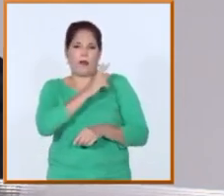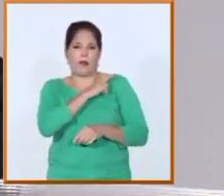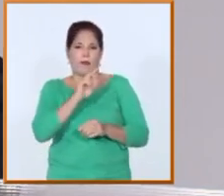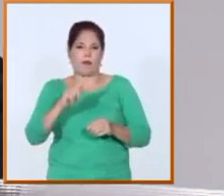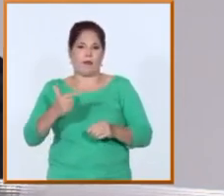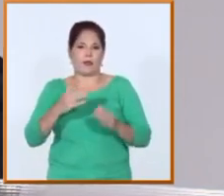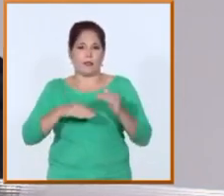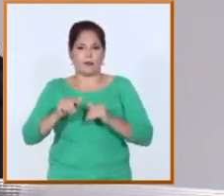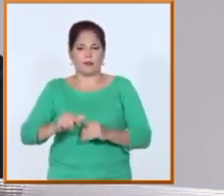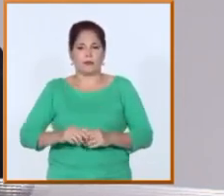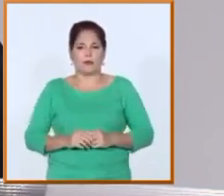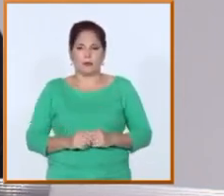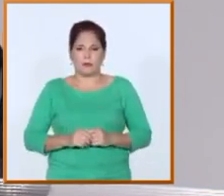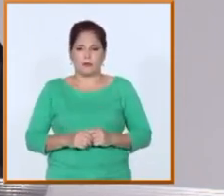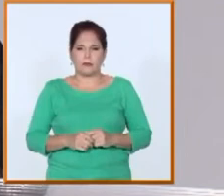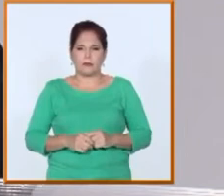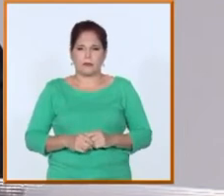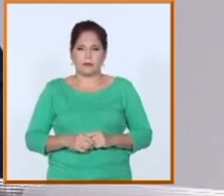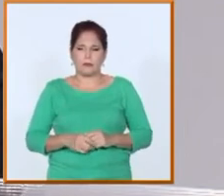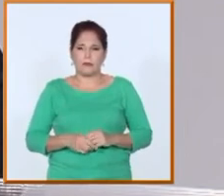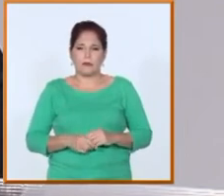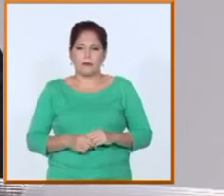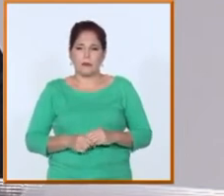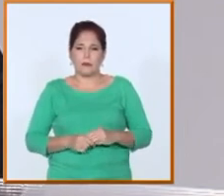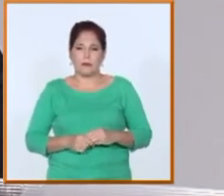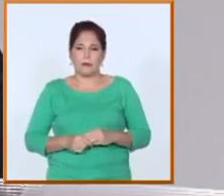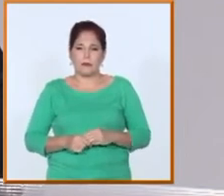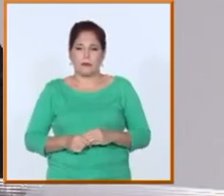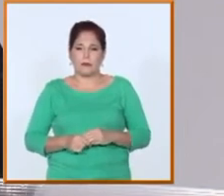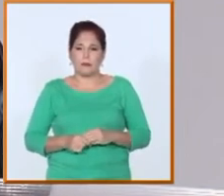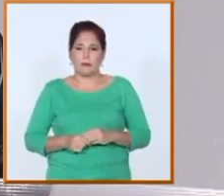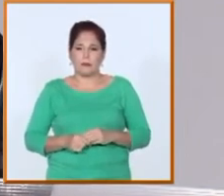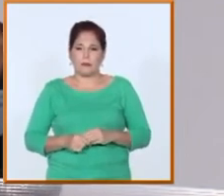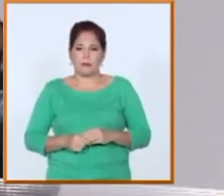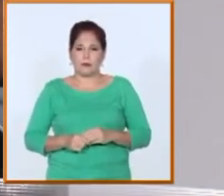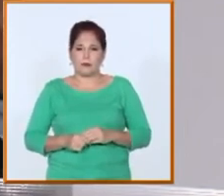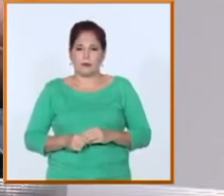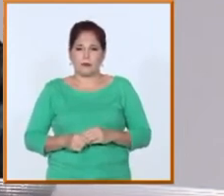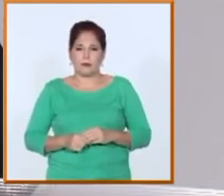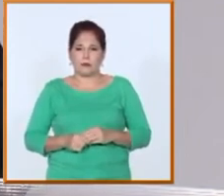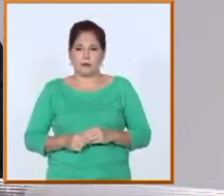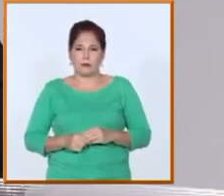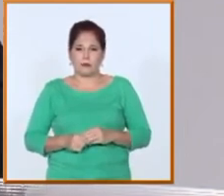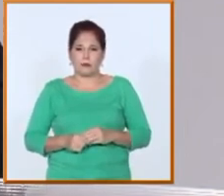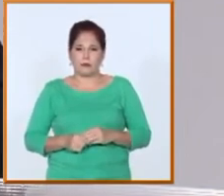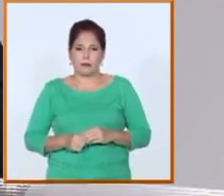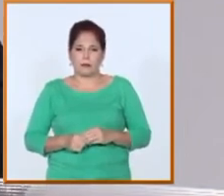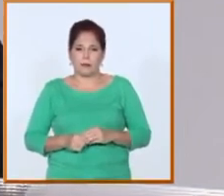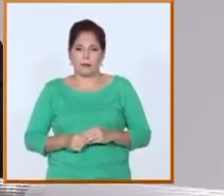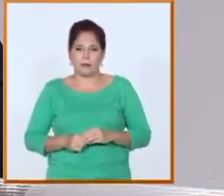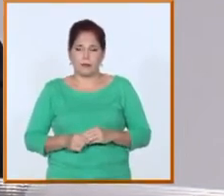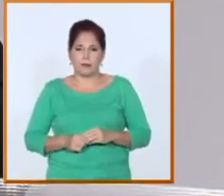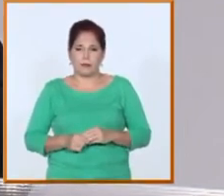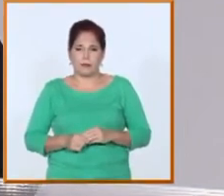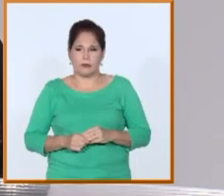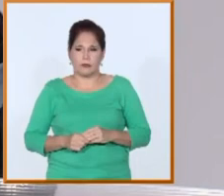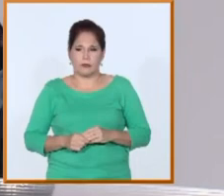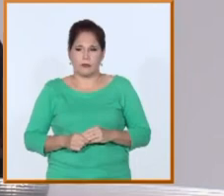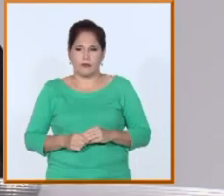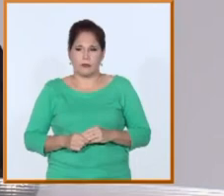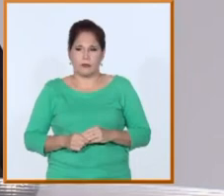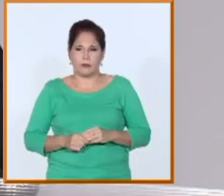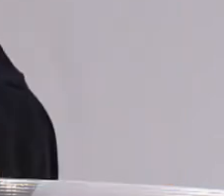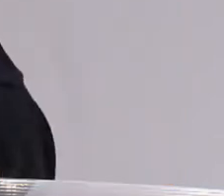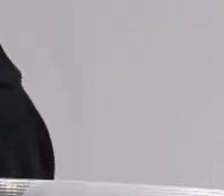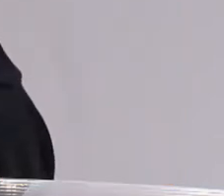directores generales para comprobar cómo está el aseguramiento precisamente para el desarrollo con calidad de